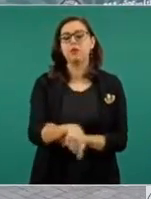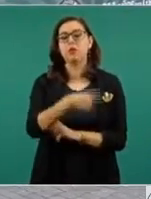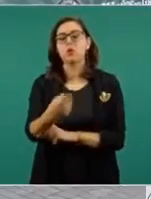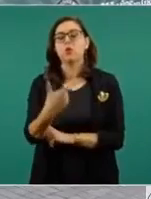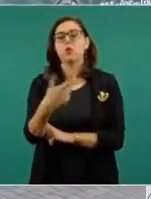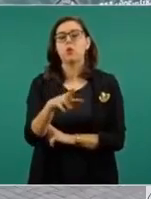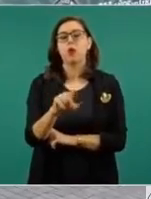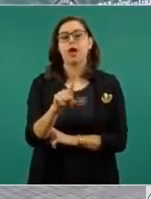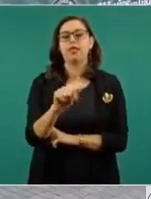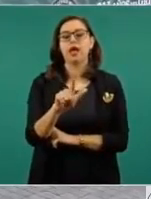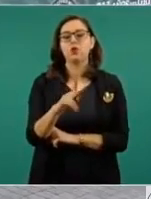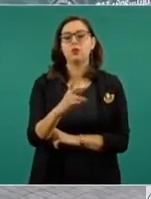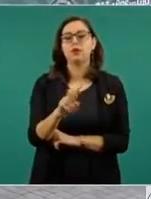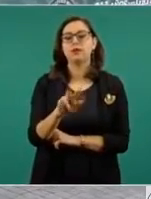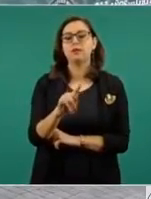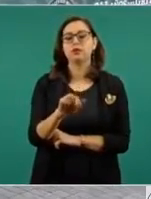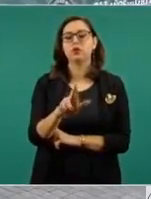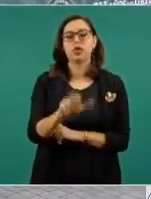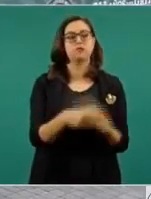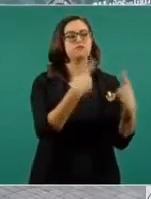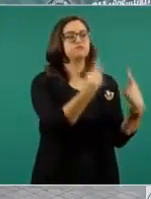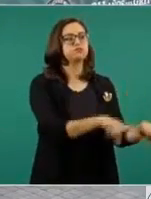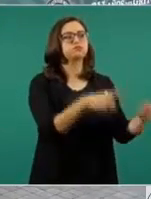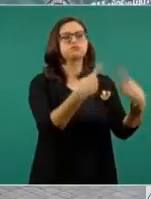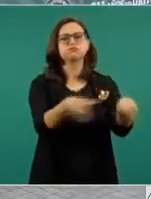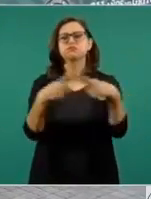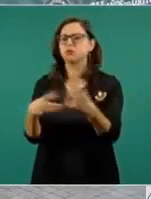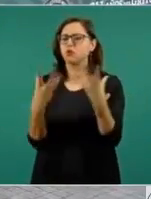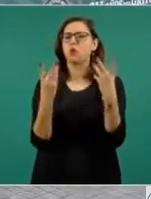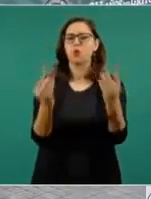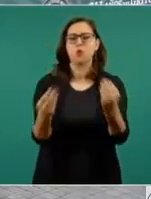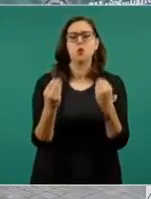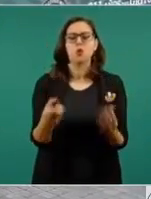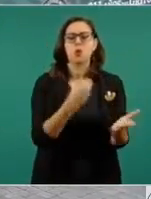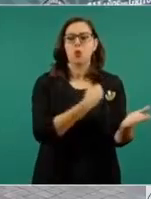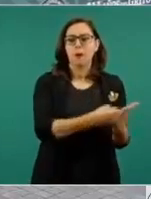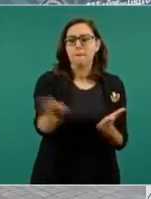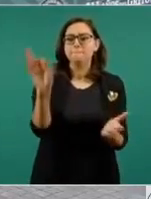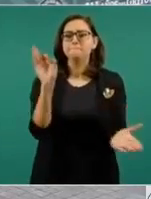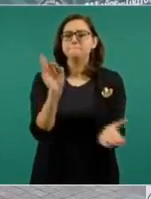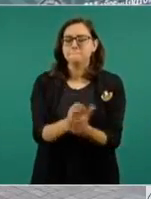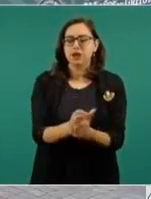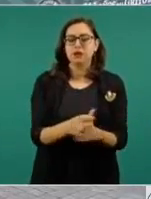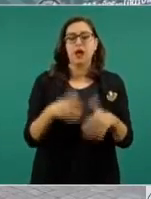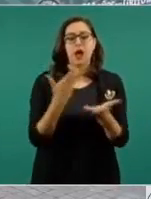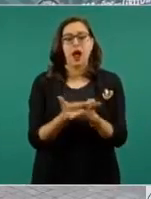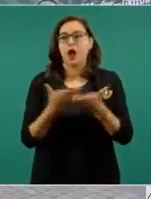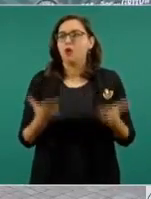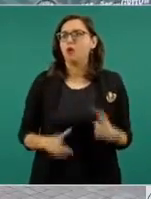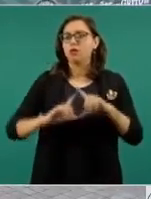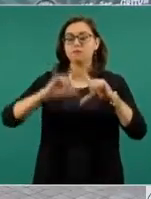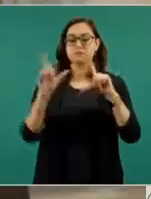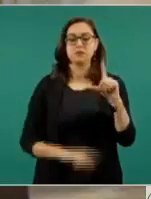y muchos héroes más. Gracias al valiente esfuerzo de todos ellos, nuestro país es libre,